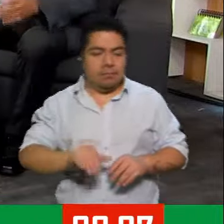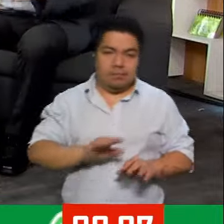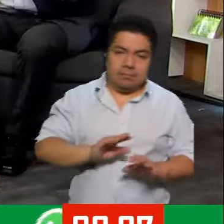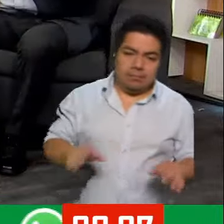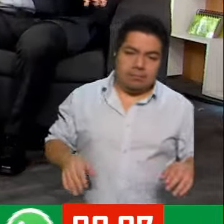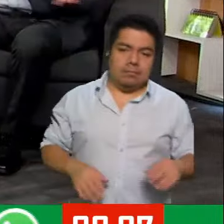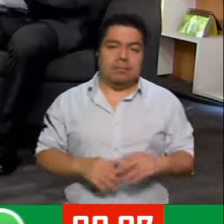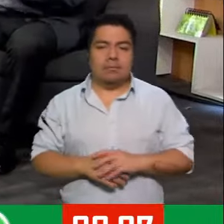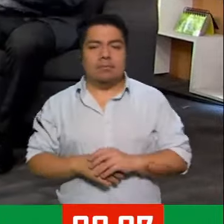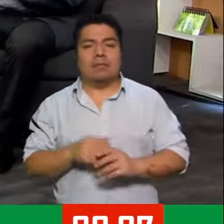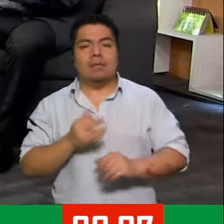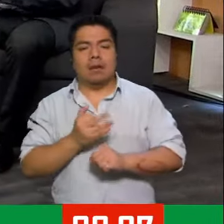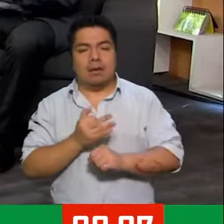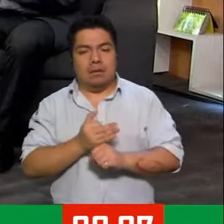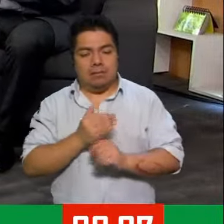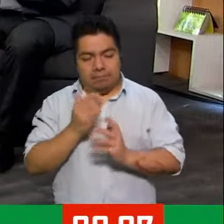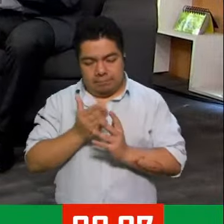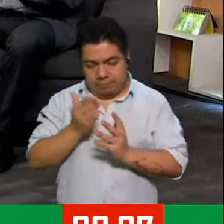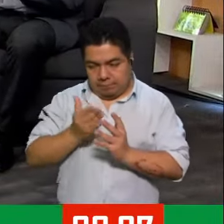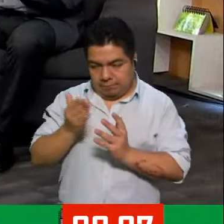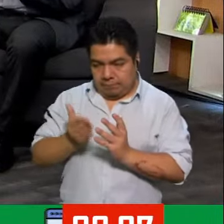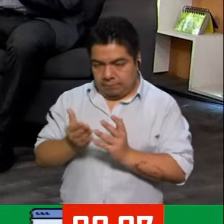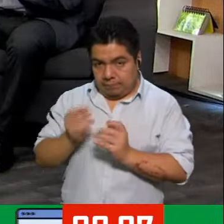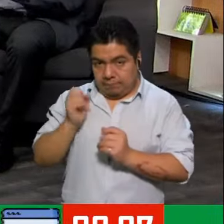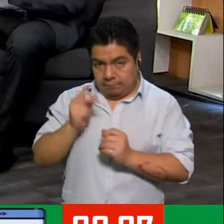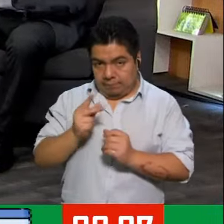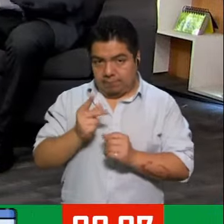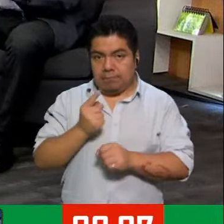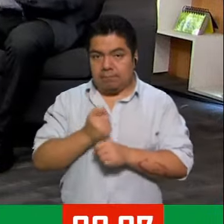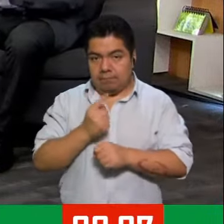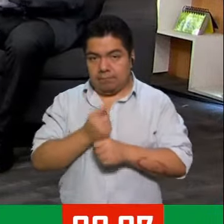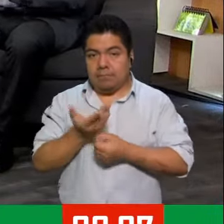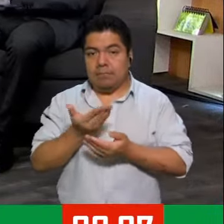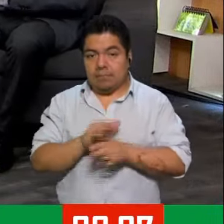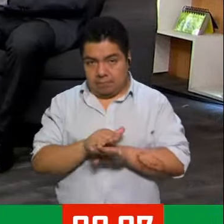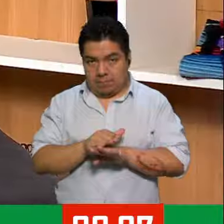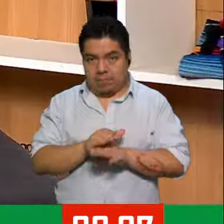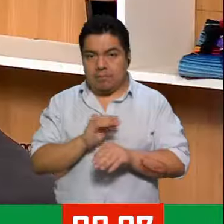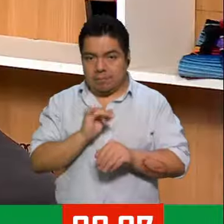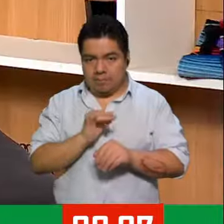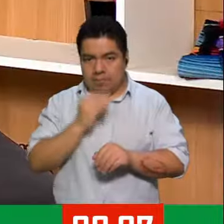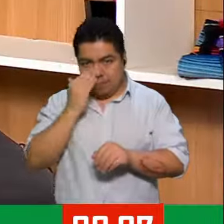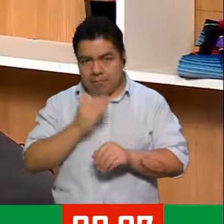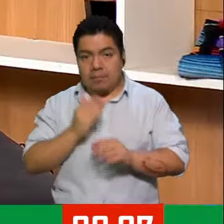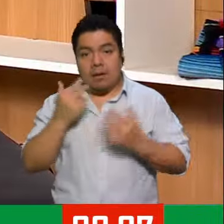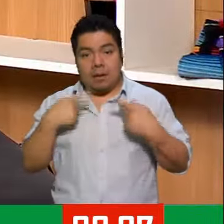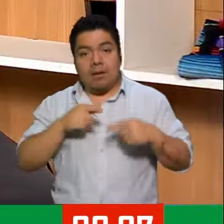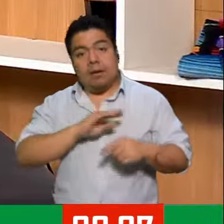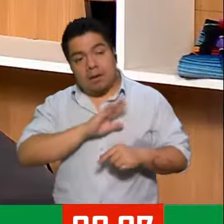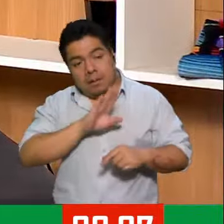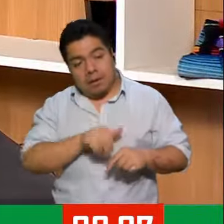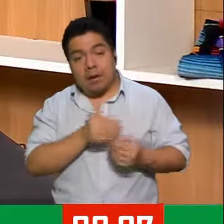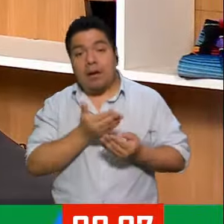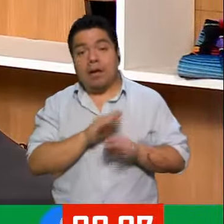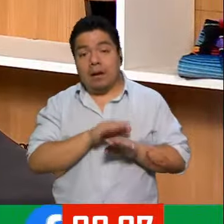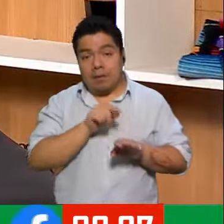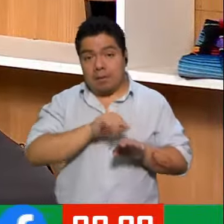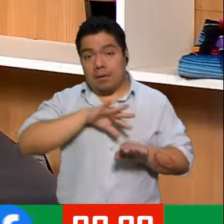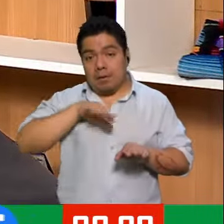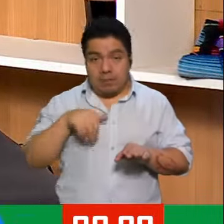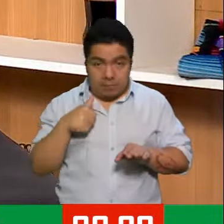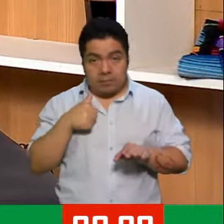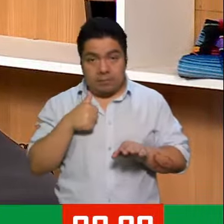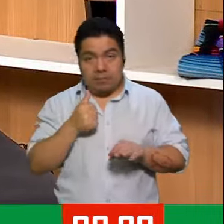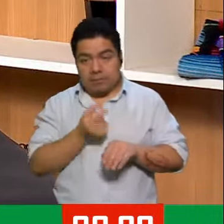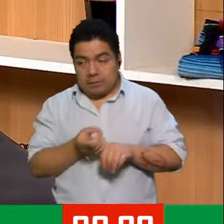Vamos a empezar por partes, si les parece. Entonces, hablemos de los bancos porque mucha gente cuando fallece deja sus ahorros en el banco. Entonces, se acerca